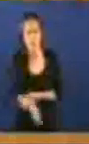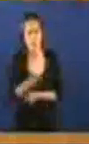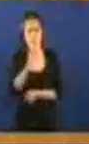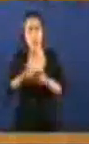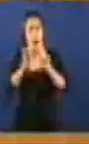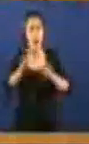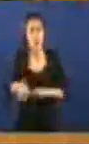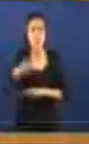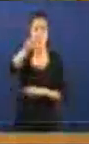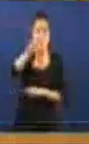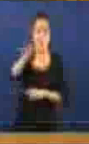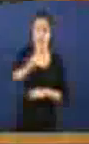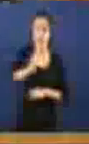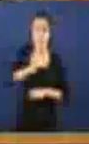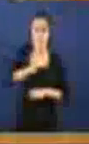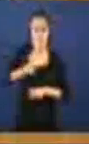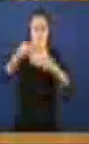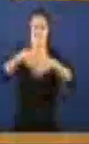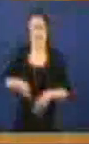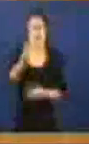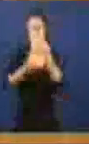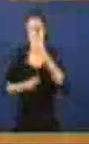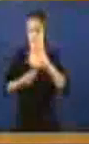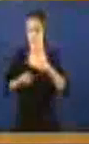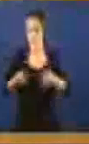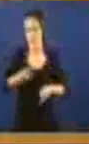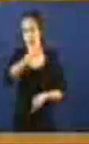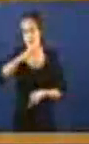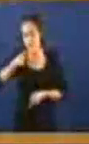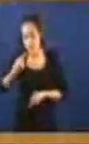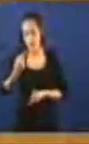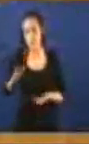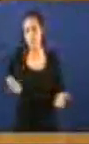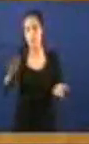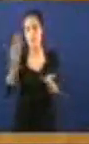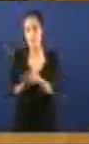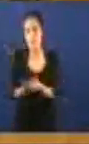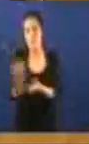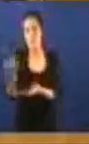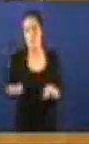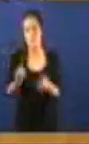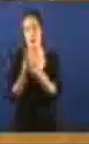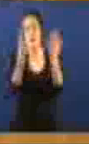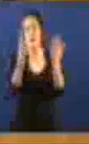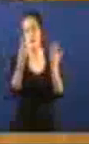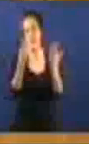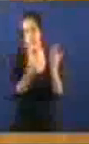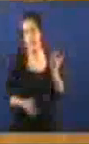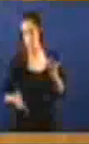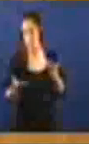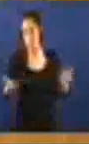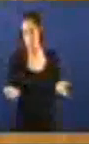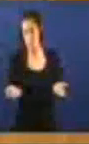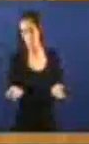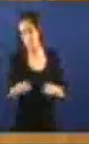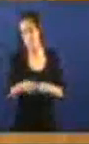Ti aprobitaxe no recendo E a do año Etc E pide As sete moedas Entón Recurre O prove do labrego Ao